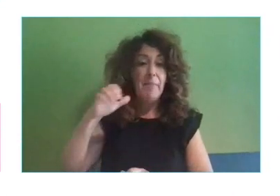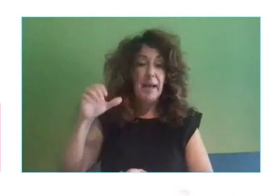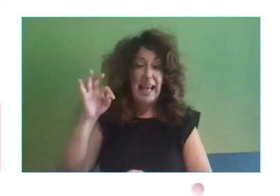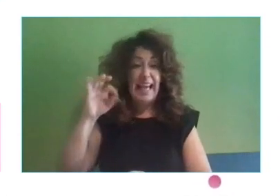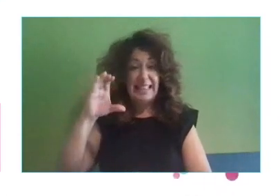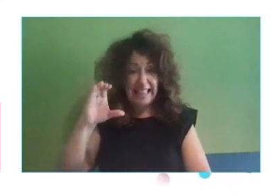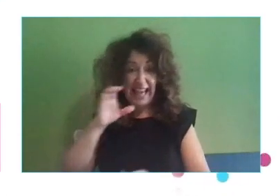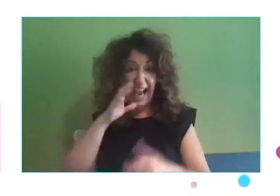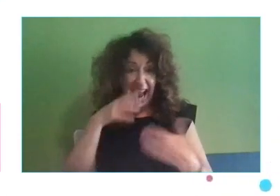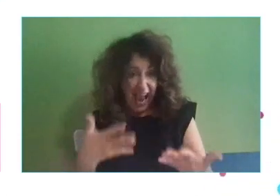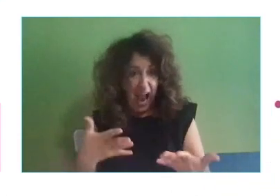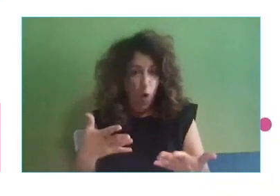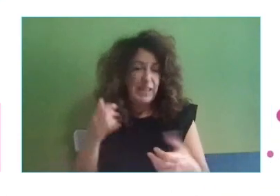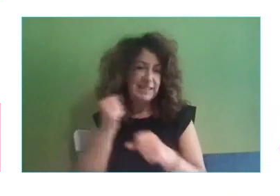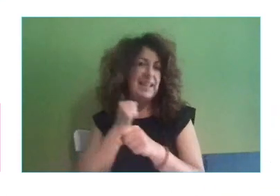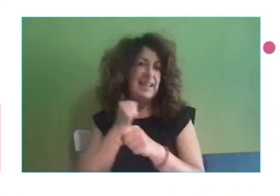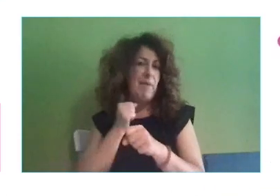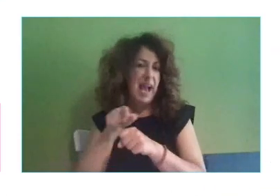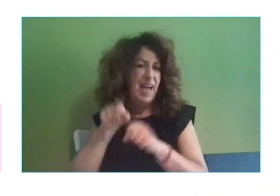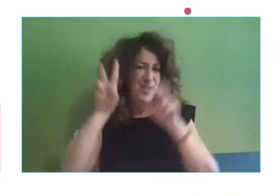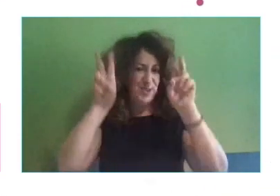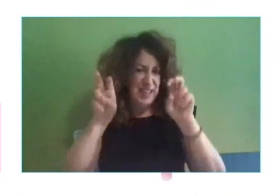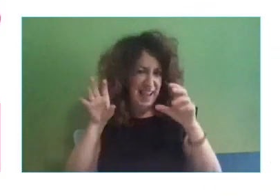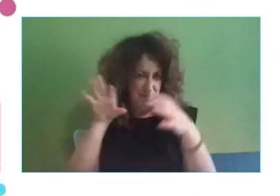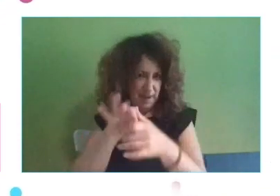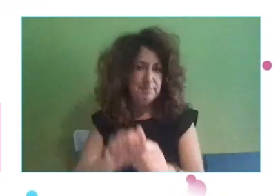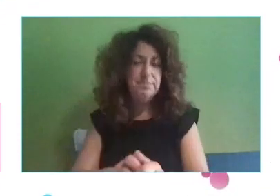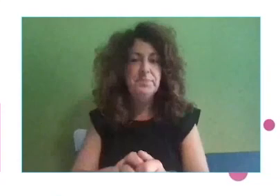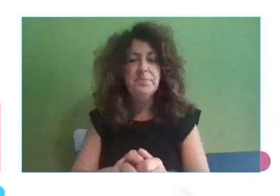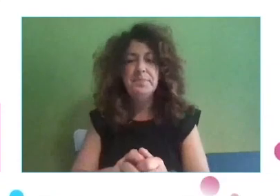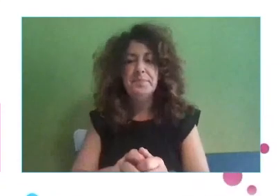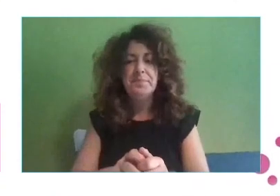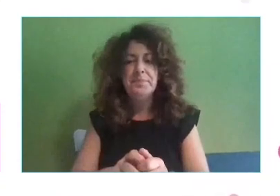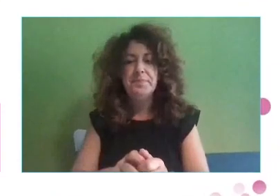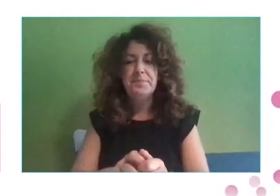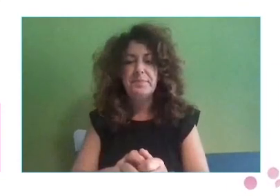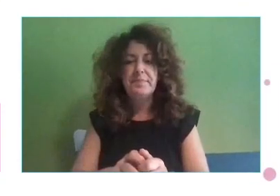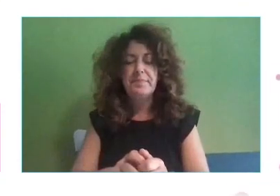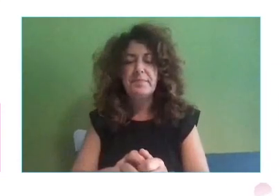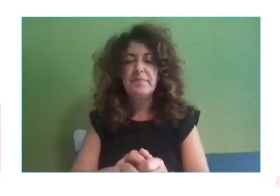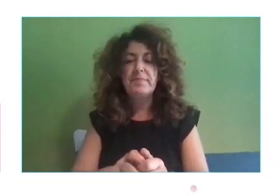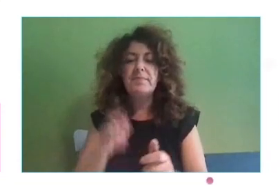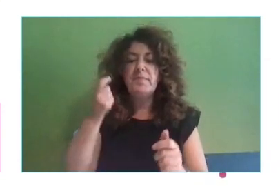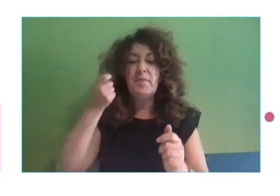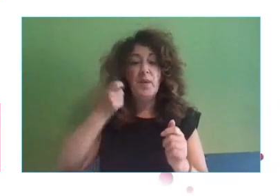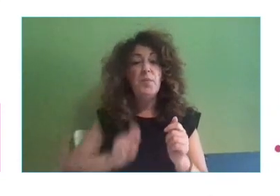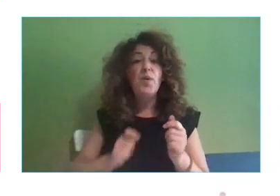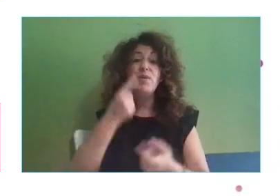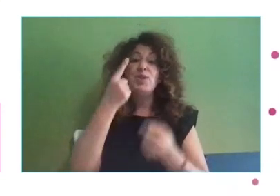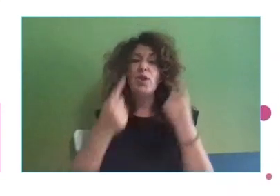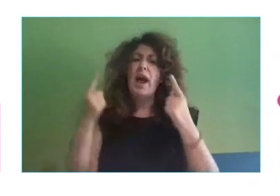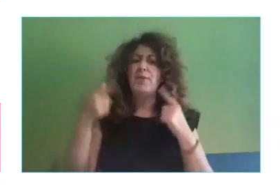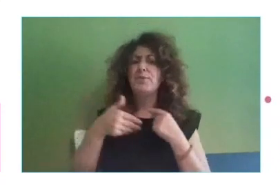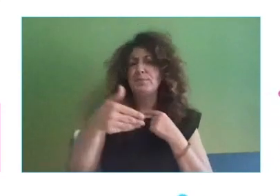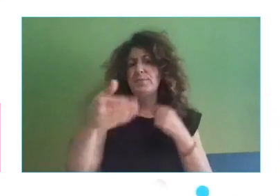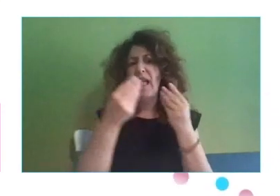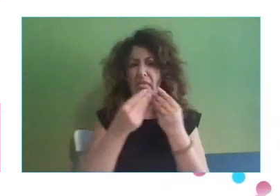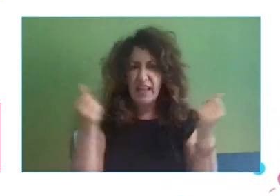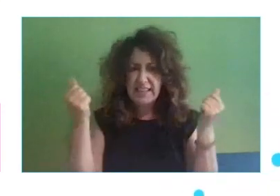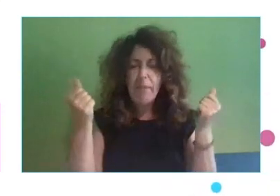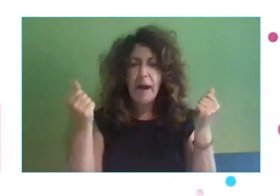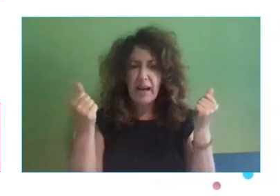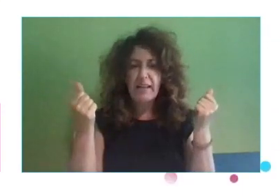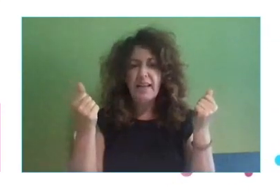que son muy importantes para tener en cuenta. Algunas profesiones con riesgo de desaparecer. No me voy a poner pesado, también esto yo creo que se ha comentado esta mañana.